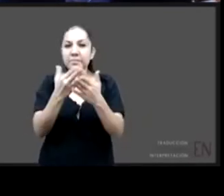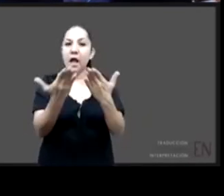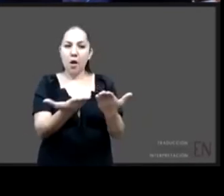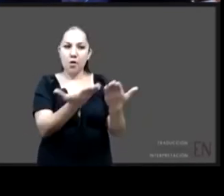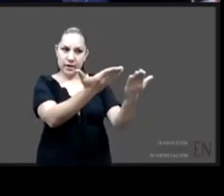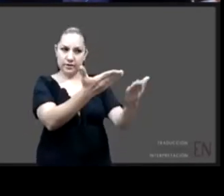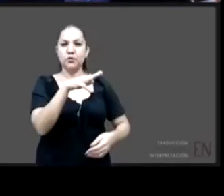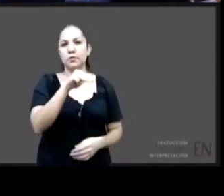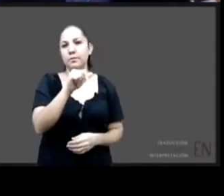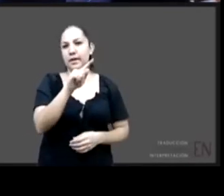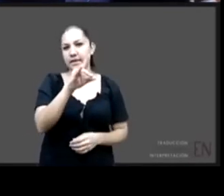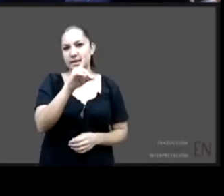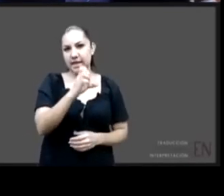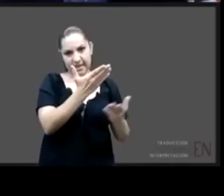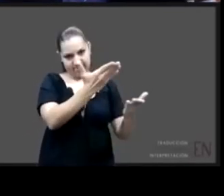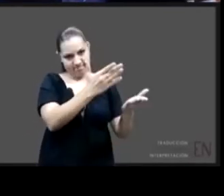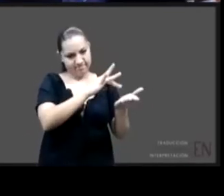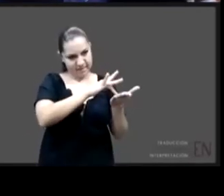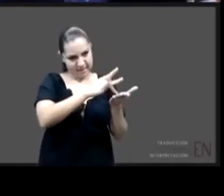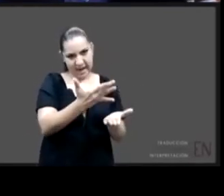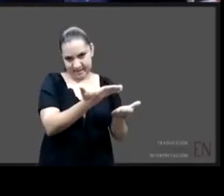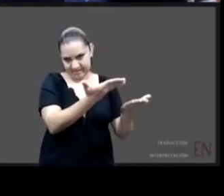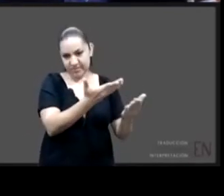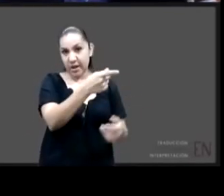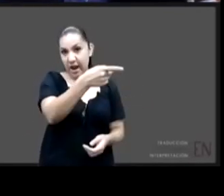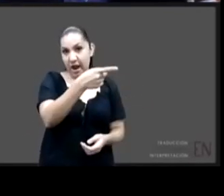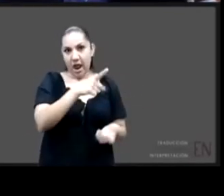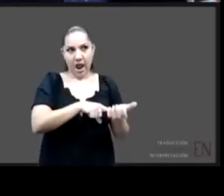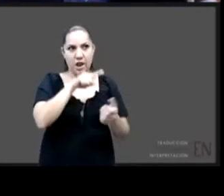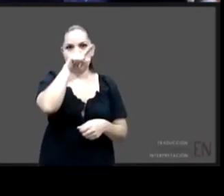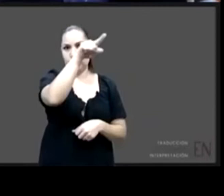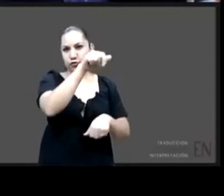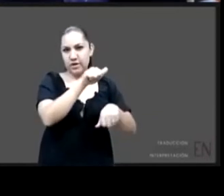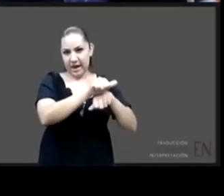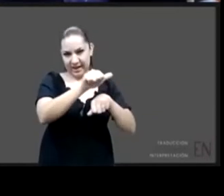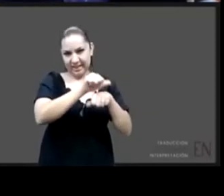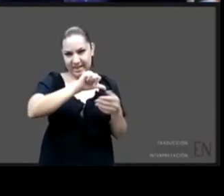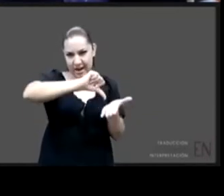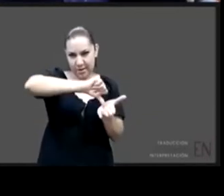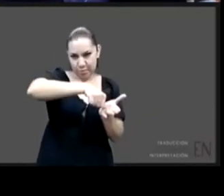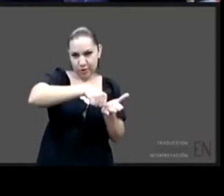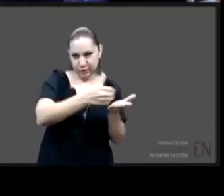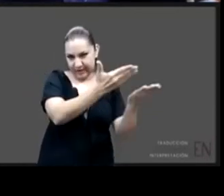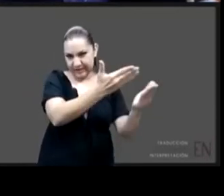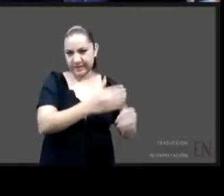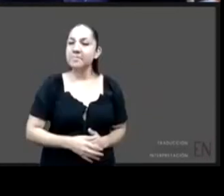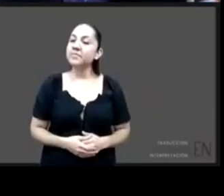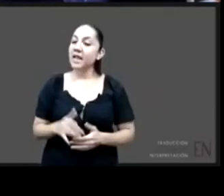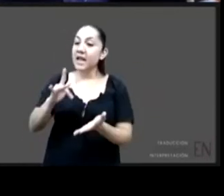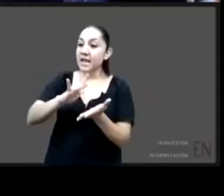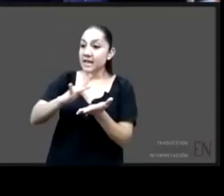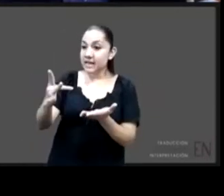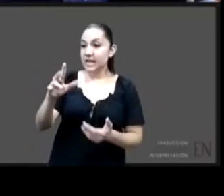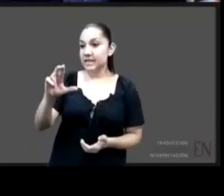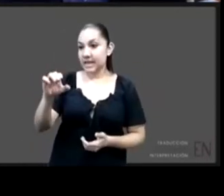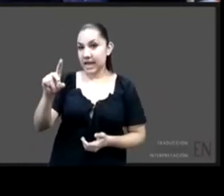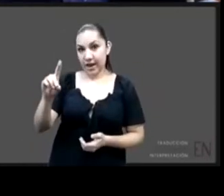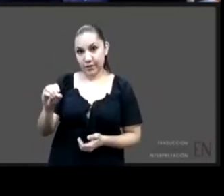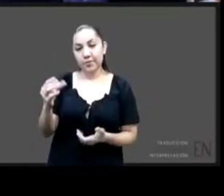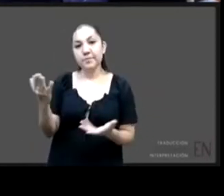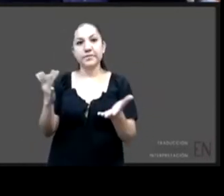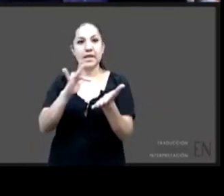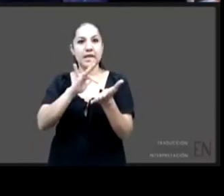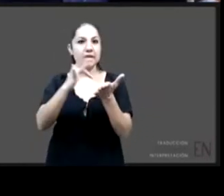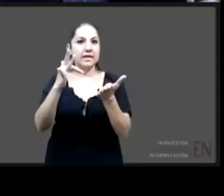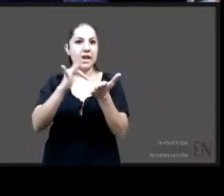nos acompaña desde Buenos Aires. Muchas gracias Ricardo y bueno, un saludo especial a todos los colegas que van a